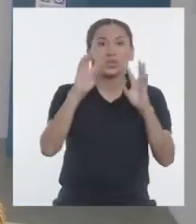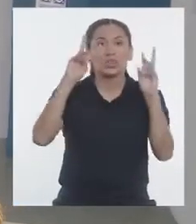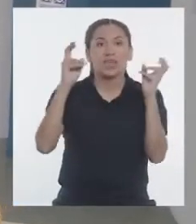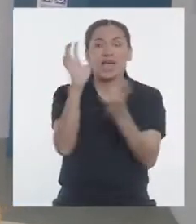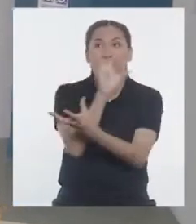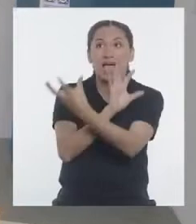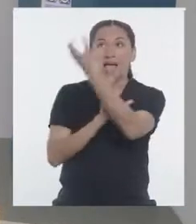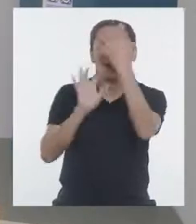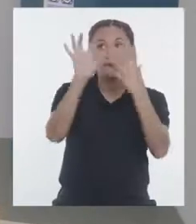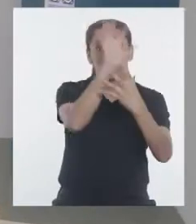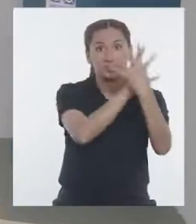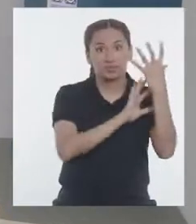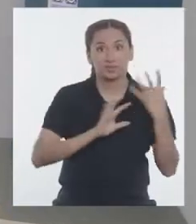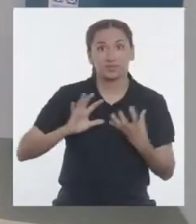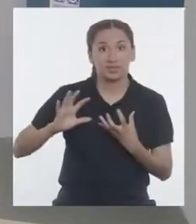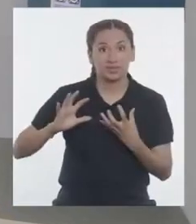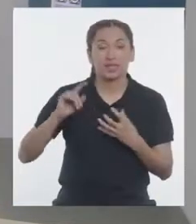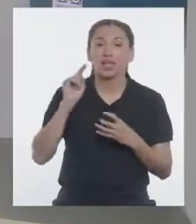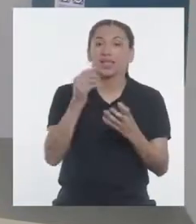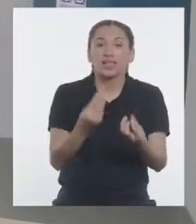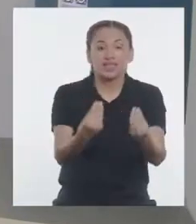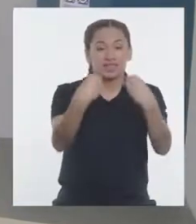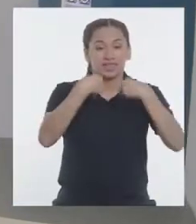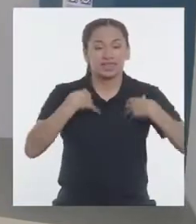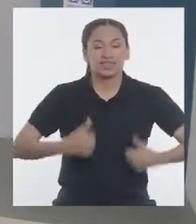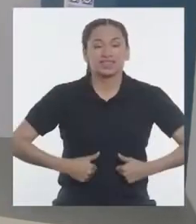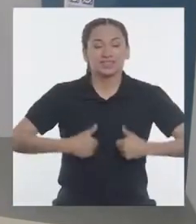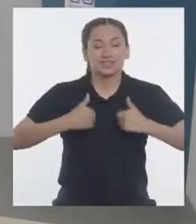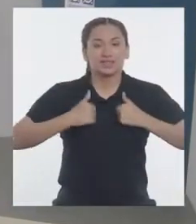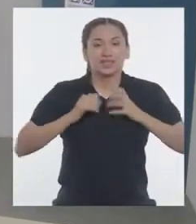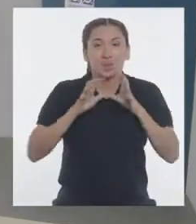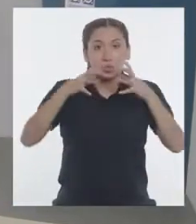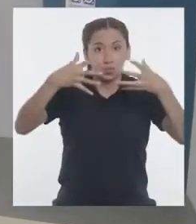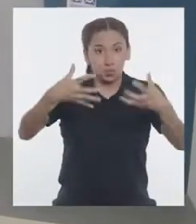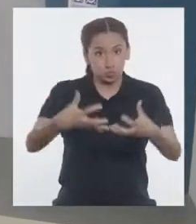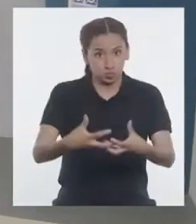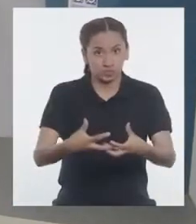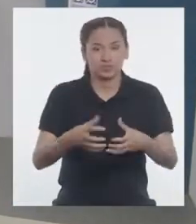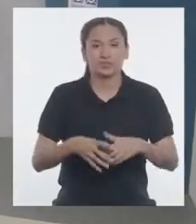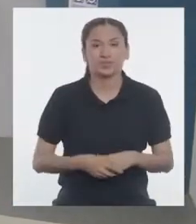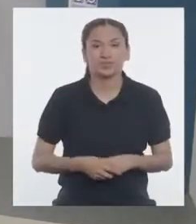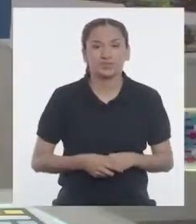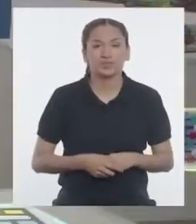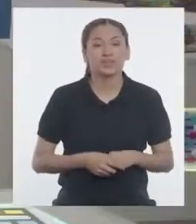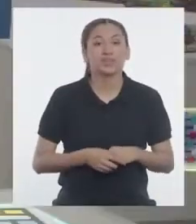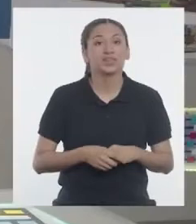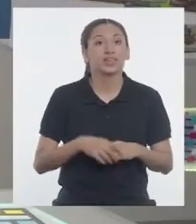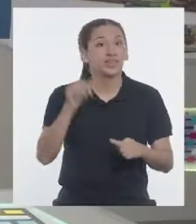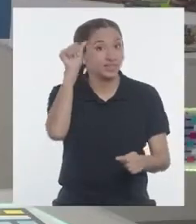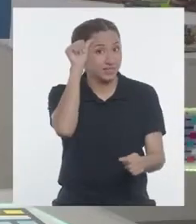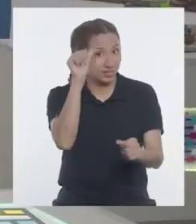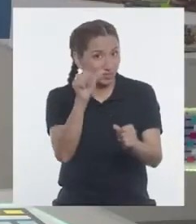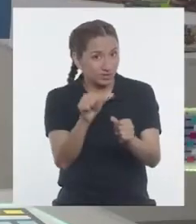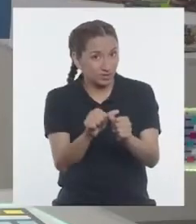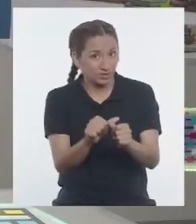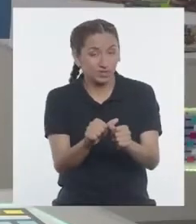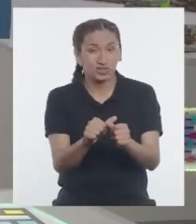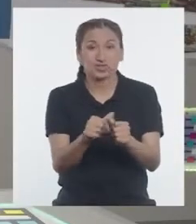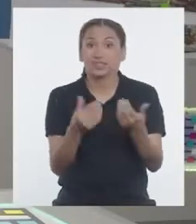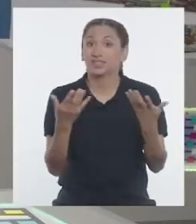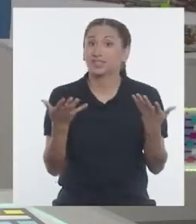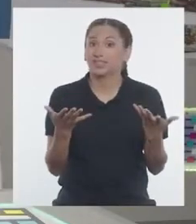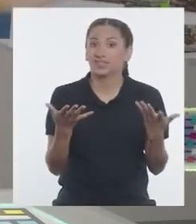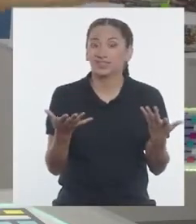ecosistemas. Tan vitales para la vida en el planeta. Y recuerden que